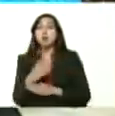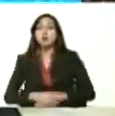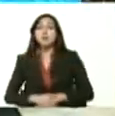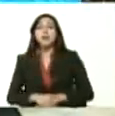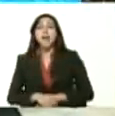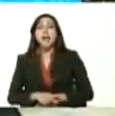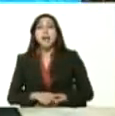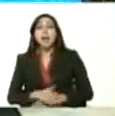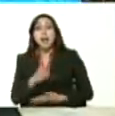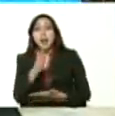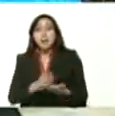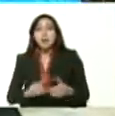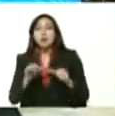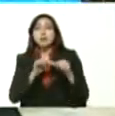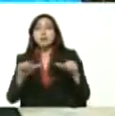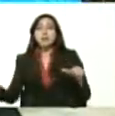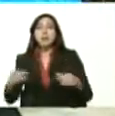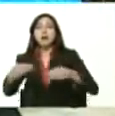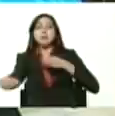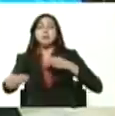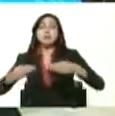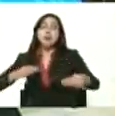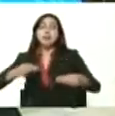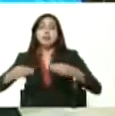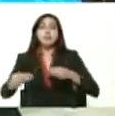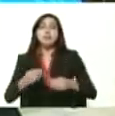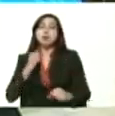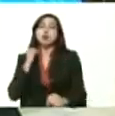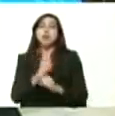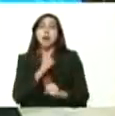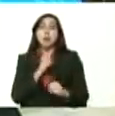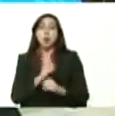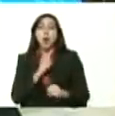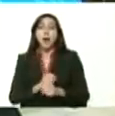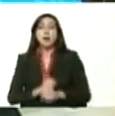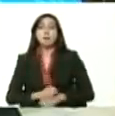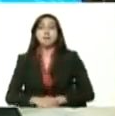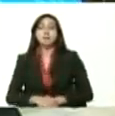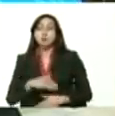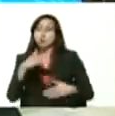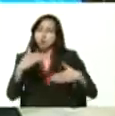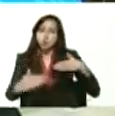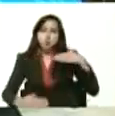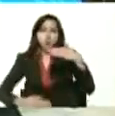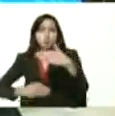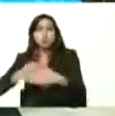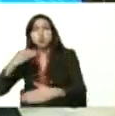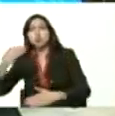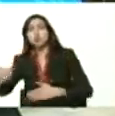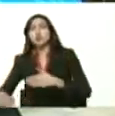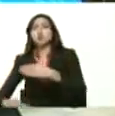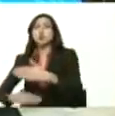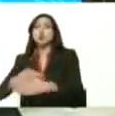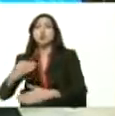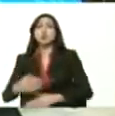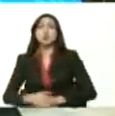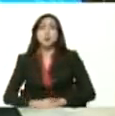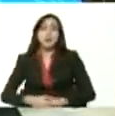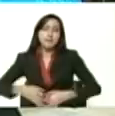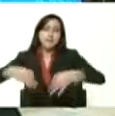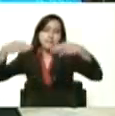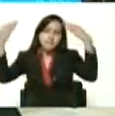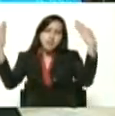semana de flexibilización laboral vamos dando pasos certeros